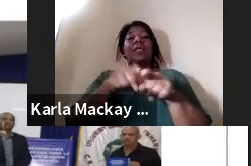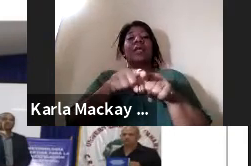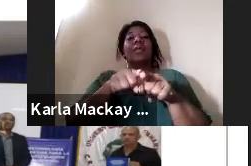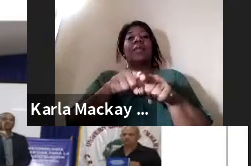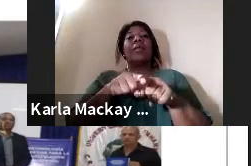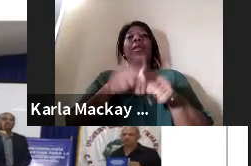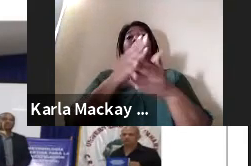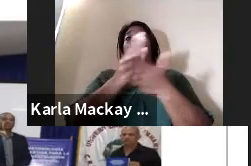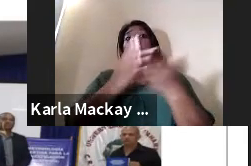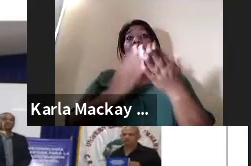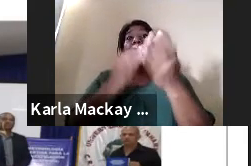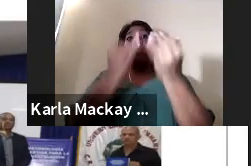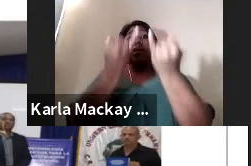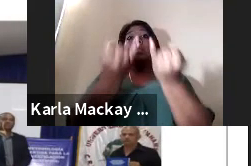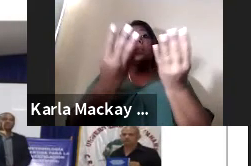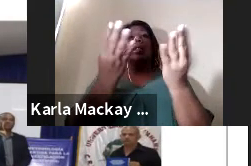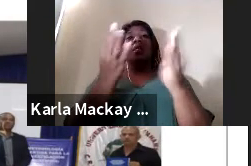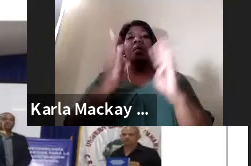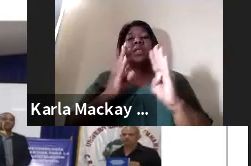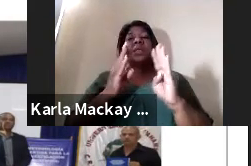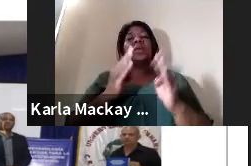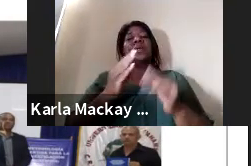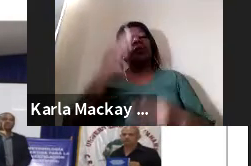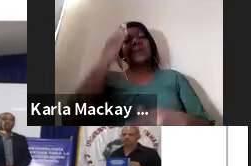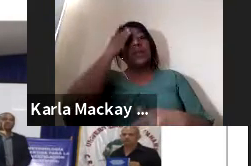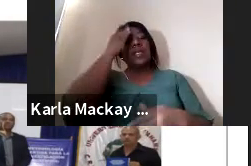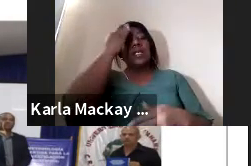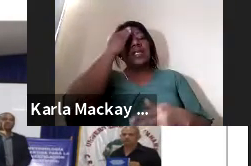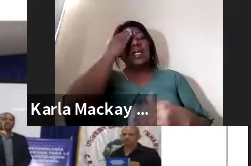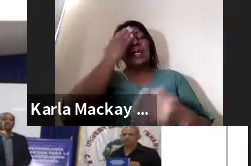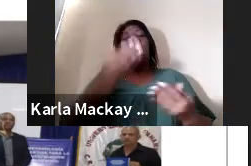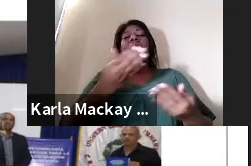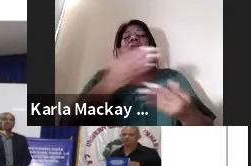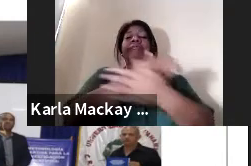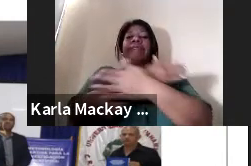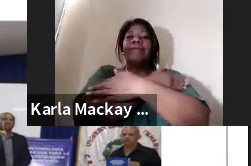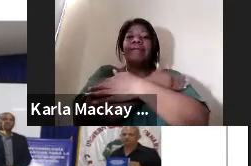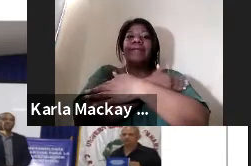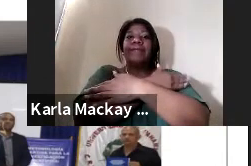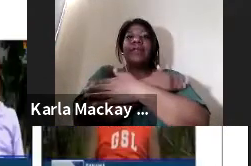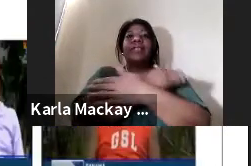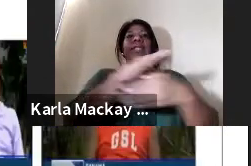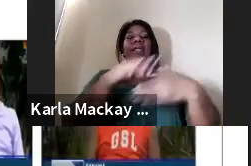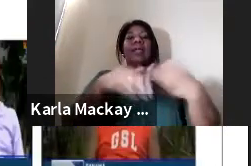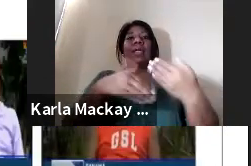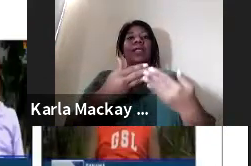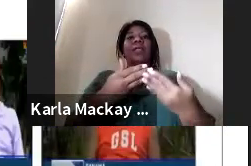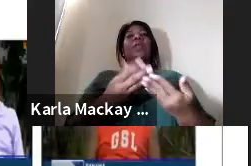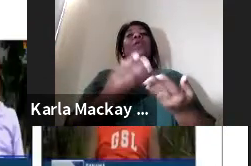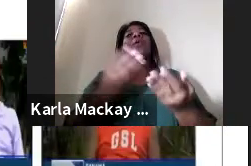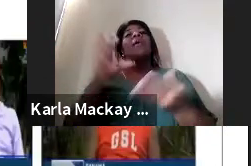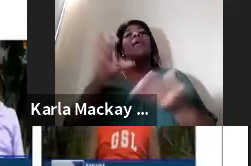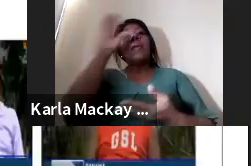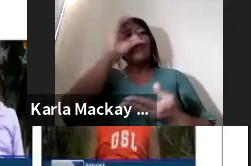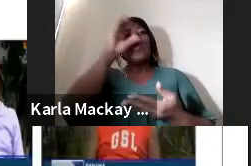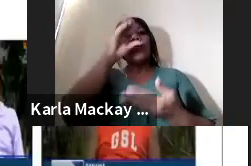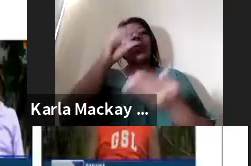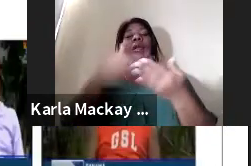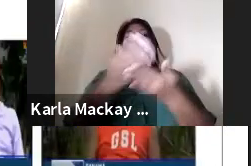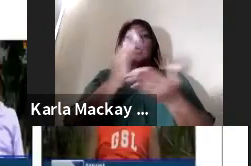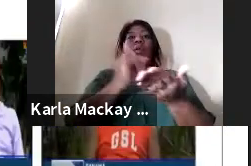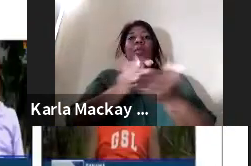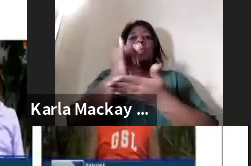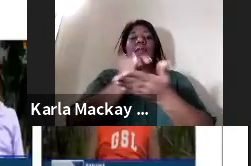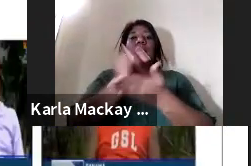instituciones algunos reconocimientos por ese aporte humilde que hacemos a la formación de nuevos investigadores también el